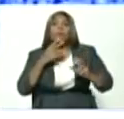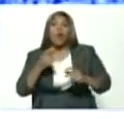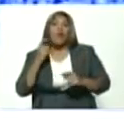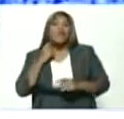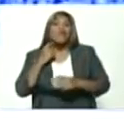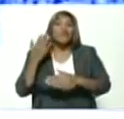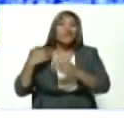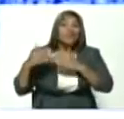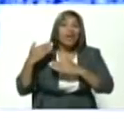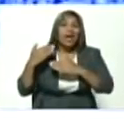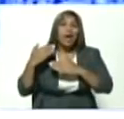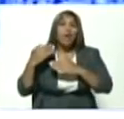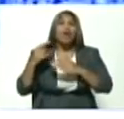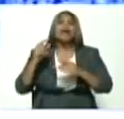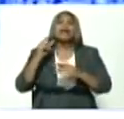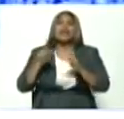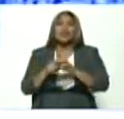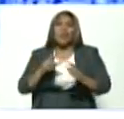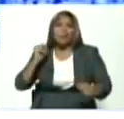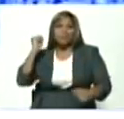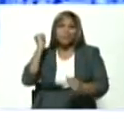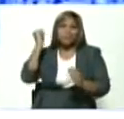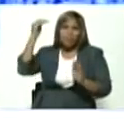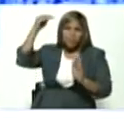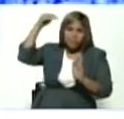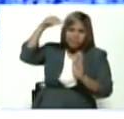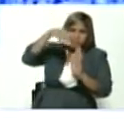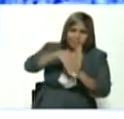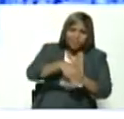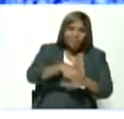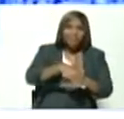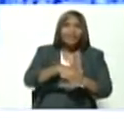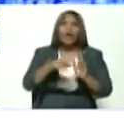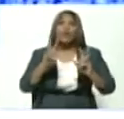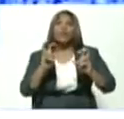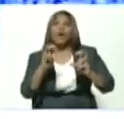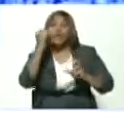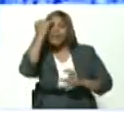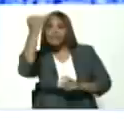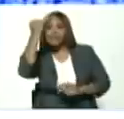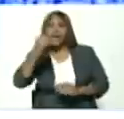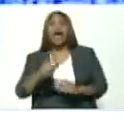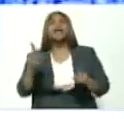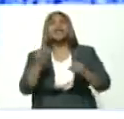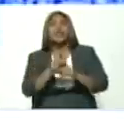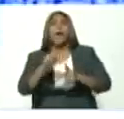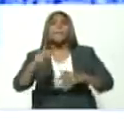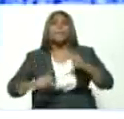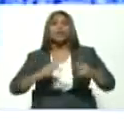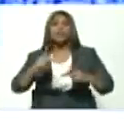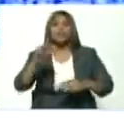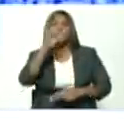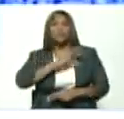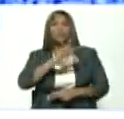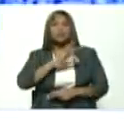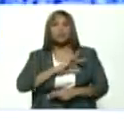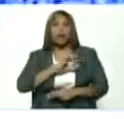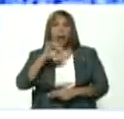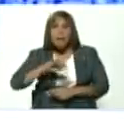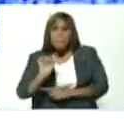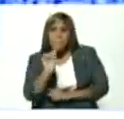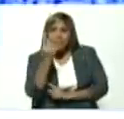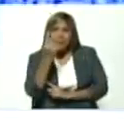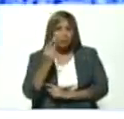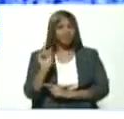termina de clavarle un puñal y matar lo nuevo. Así pasa en los procesos sociales. No es la primera vez